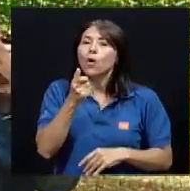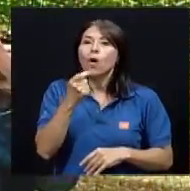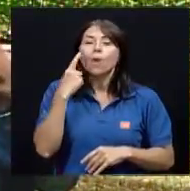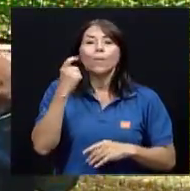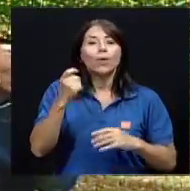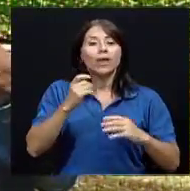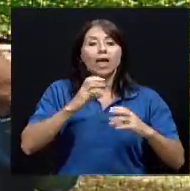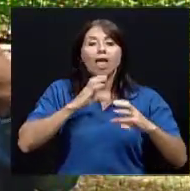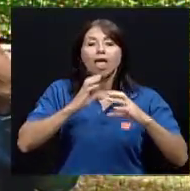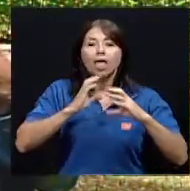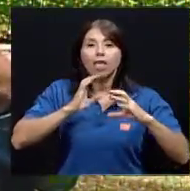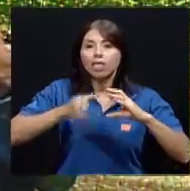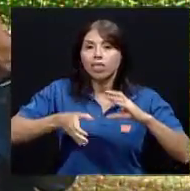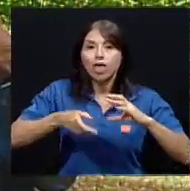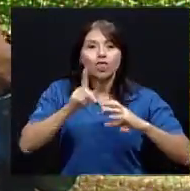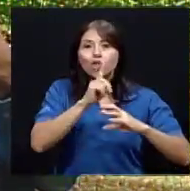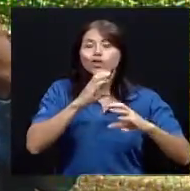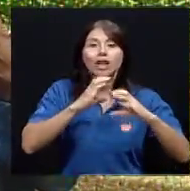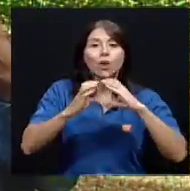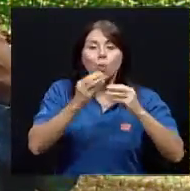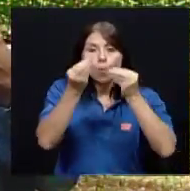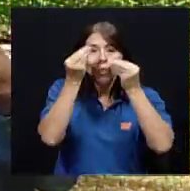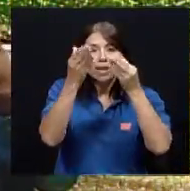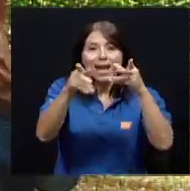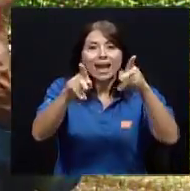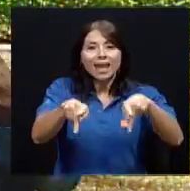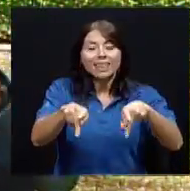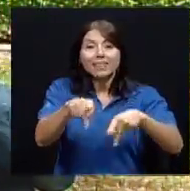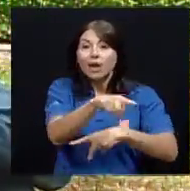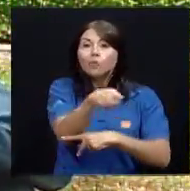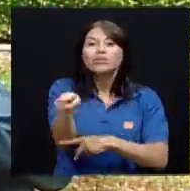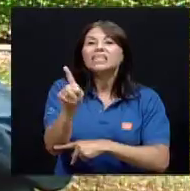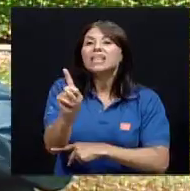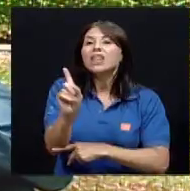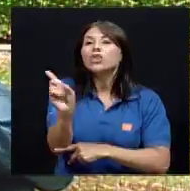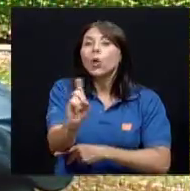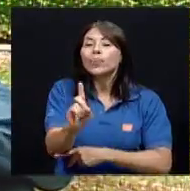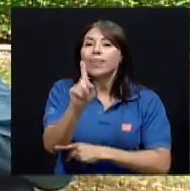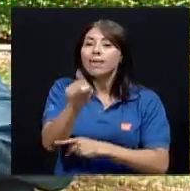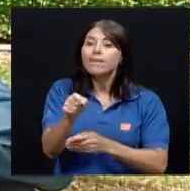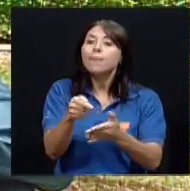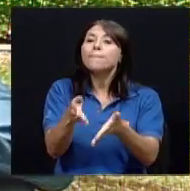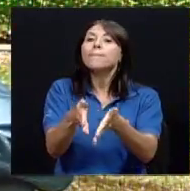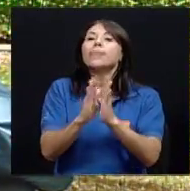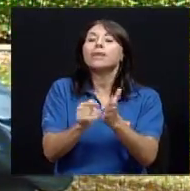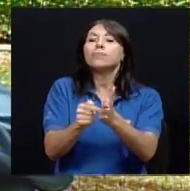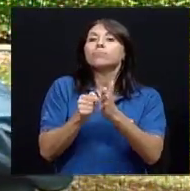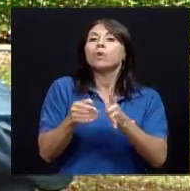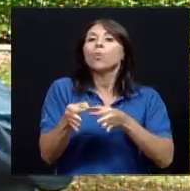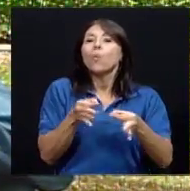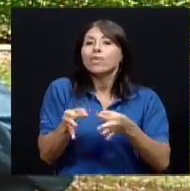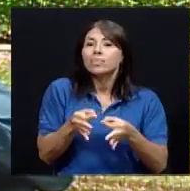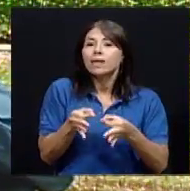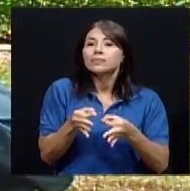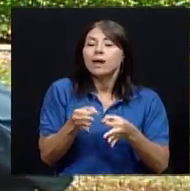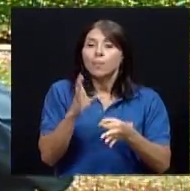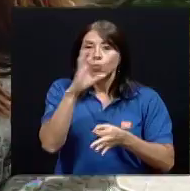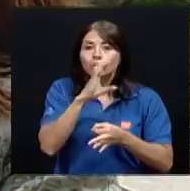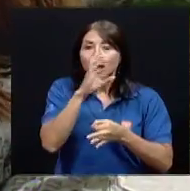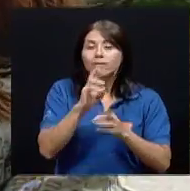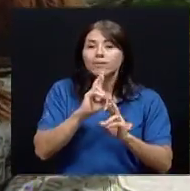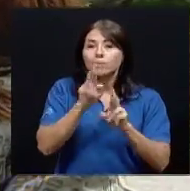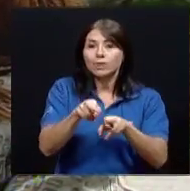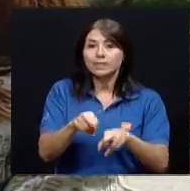buscar la respuesta a sus necesidades y pedir cuentas. Porque es curiosísimo, ¿verdad?, cuando el ciudadano en este país